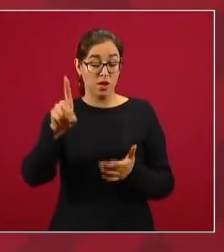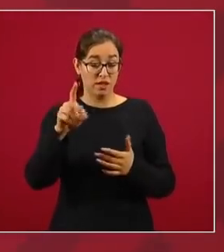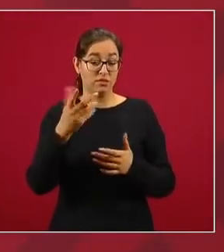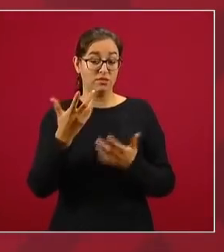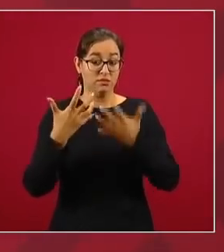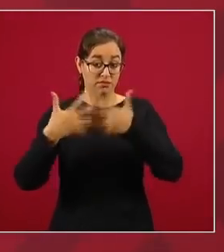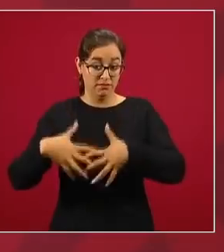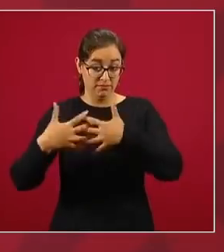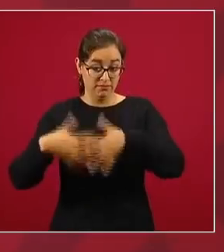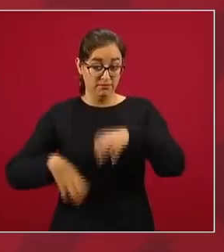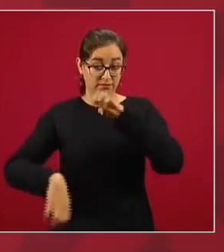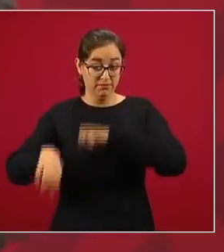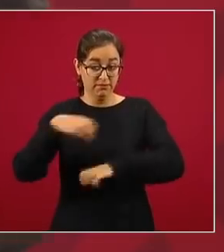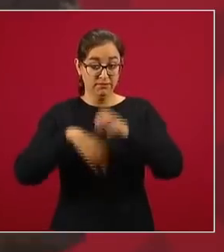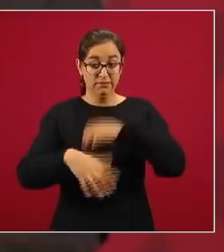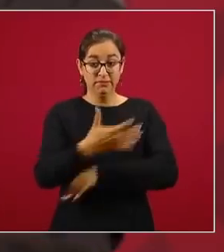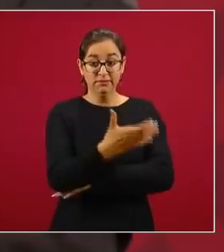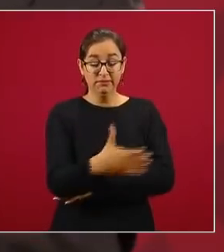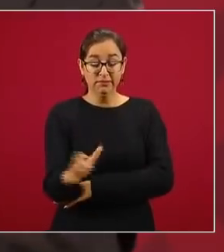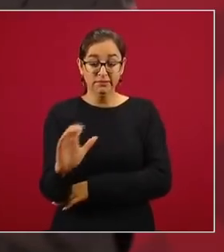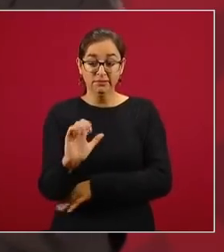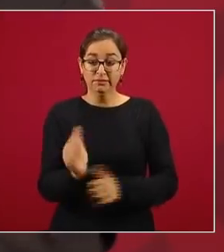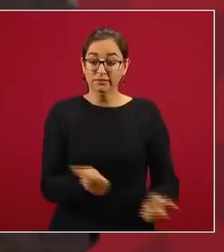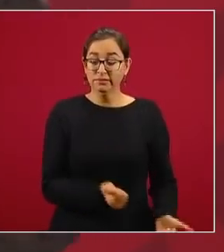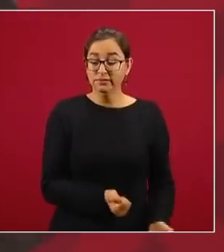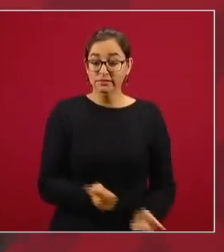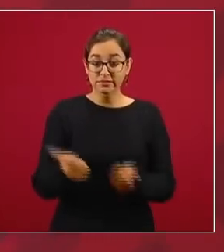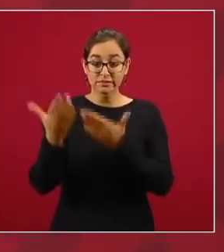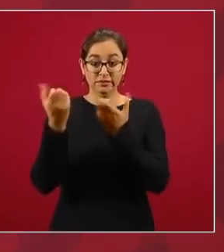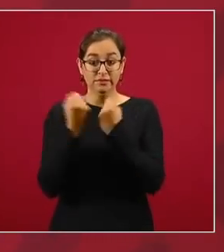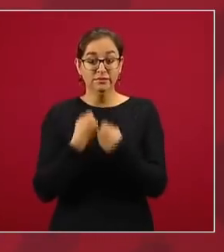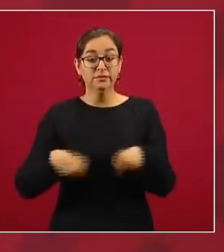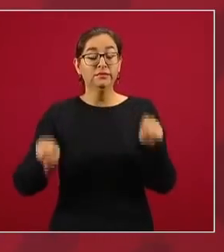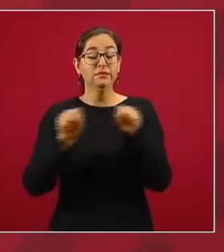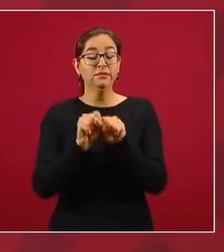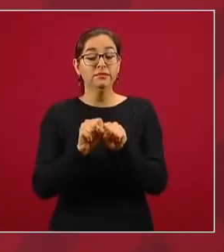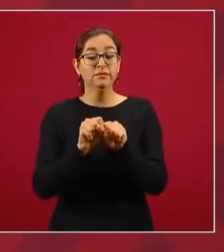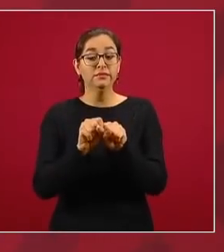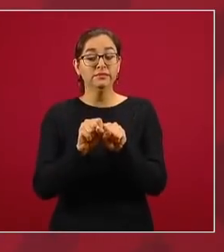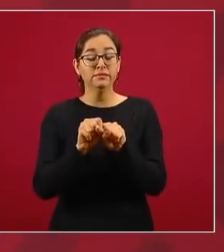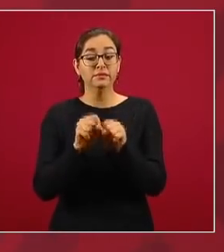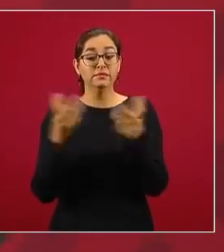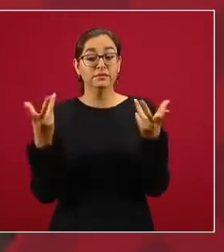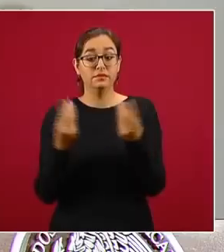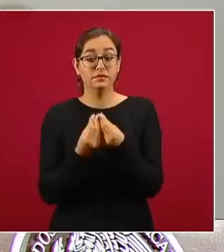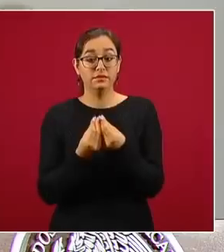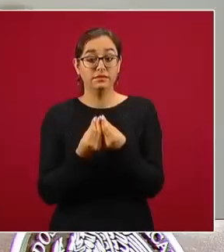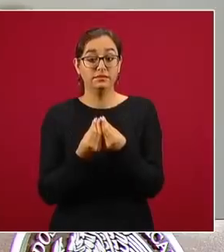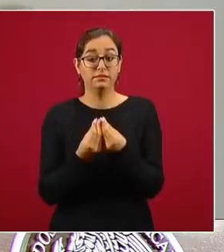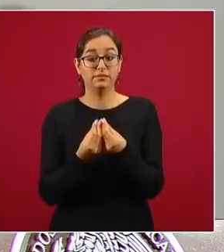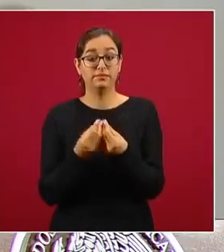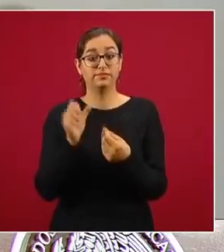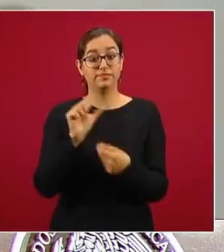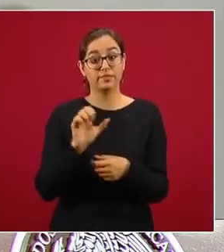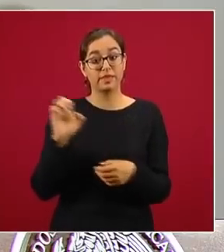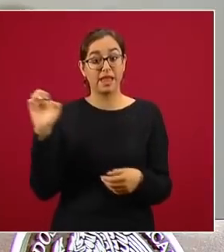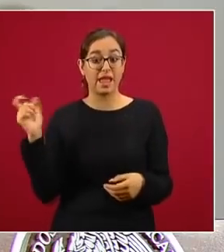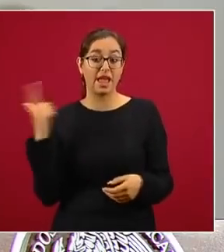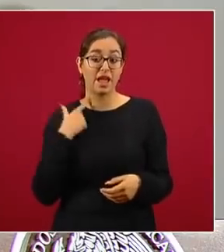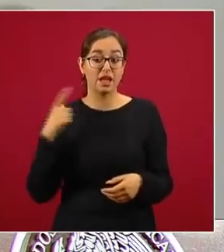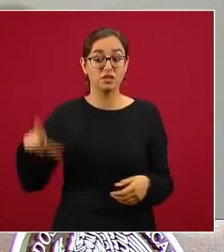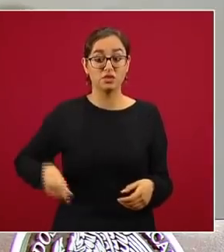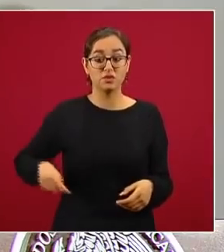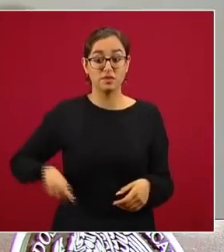agrícola de exportación en sociedad con un exgobernador de